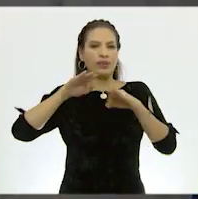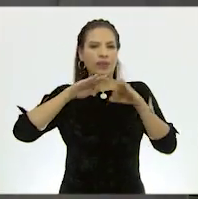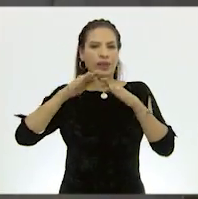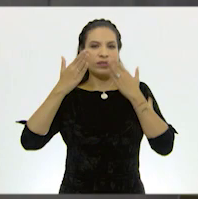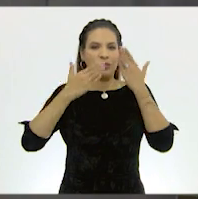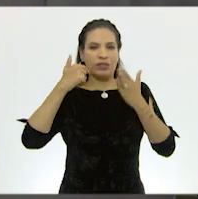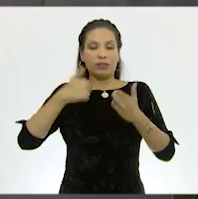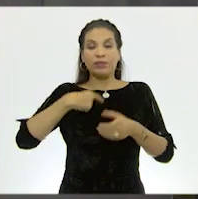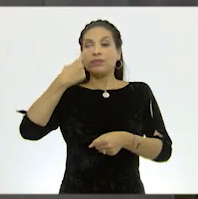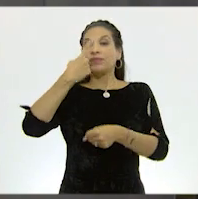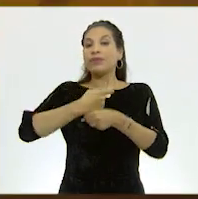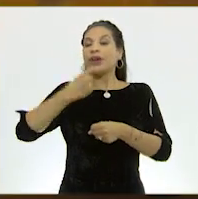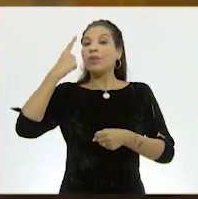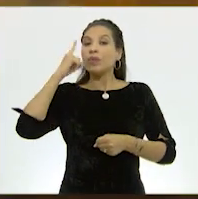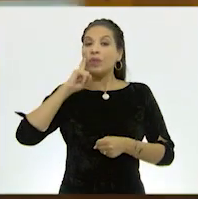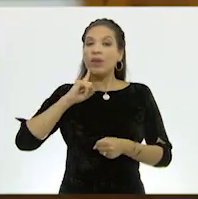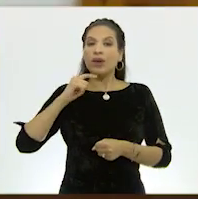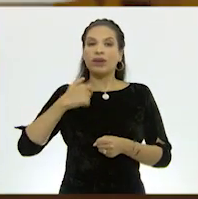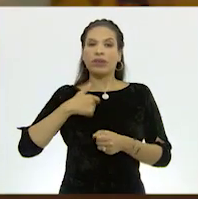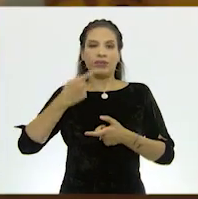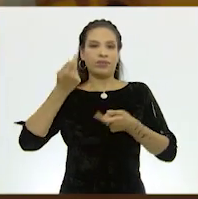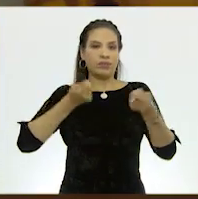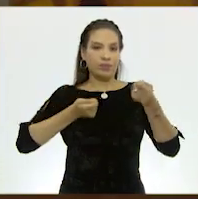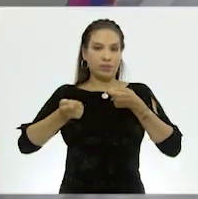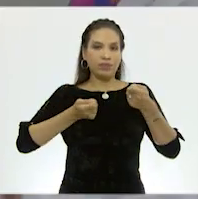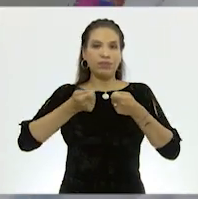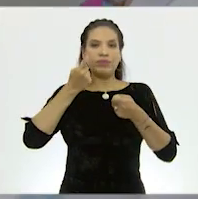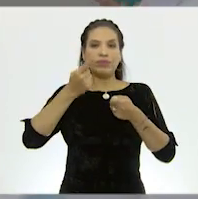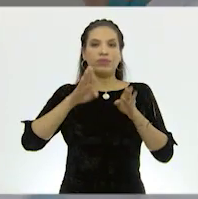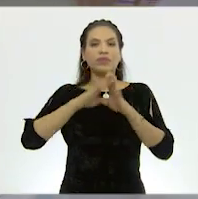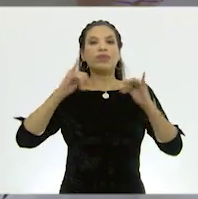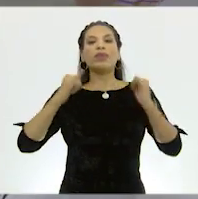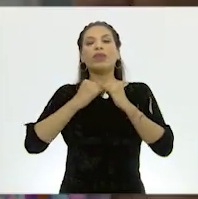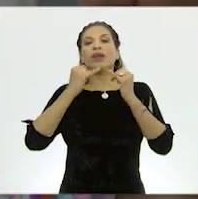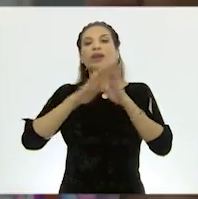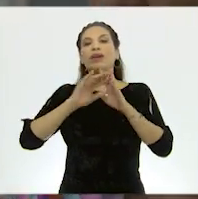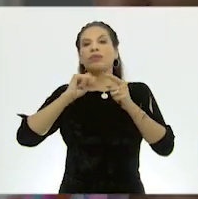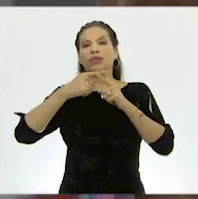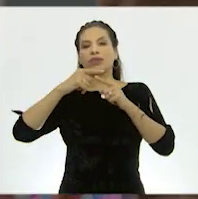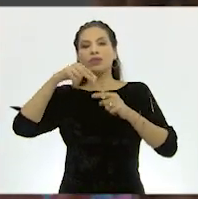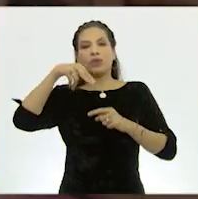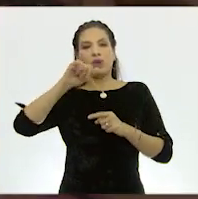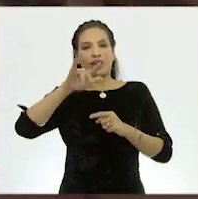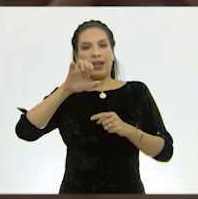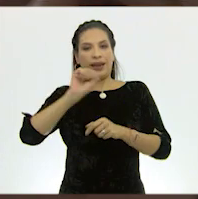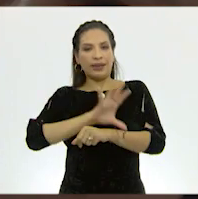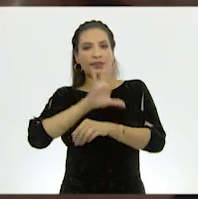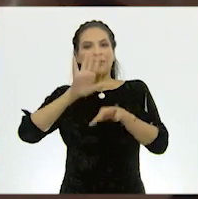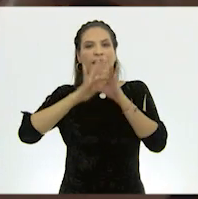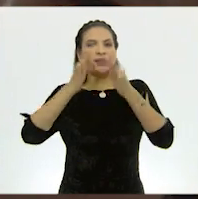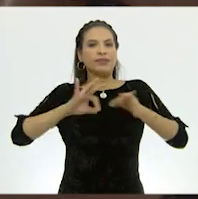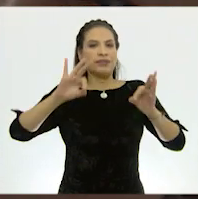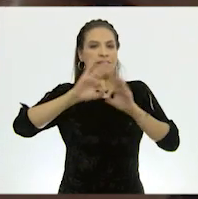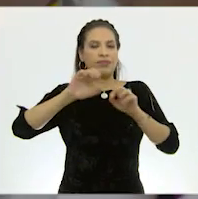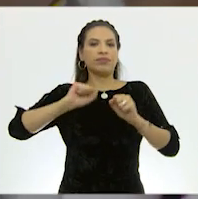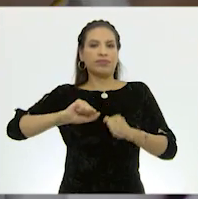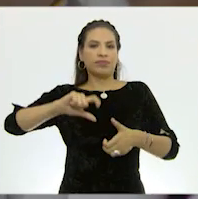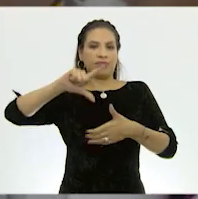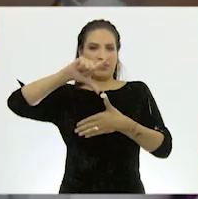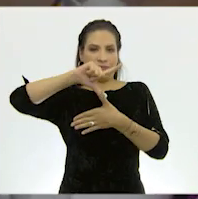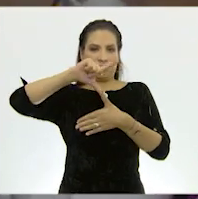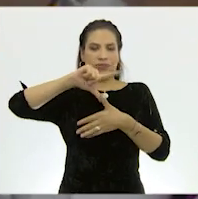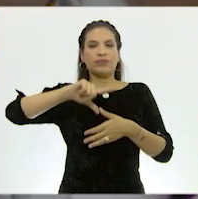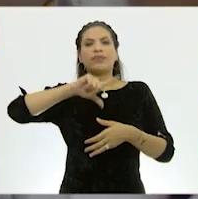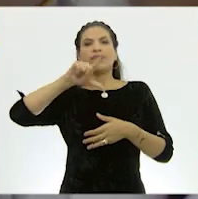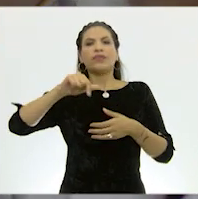hicieron ser la primera mujer En dirigir uno de los institutos nucleares más importantes de Latinoamérica Además,